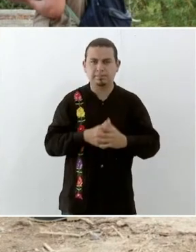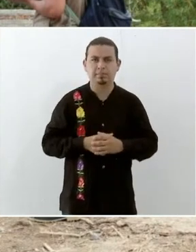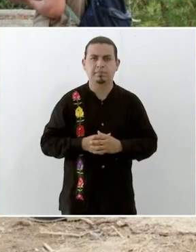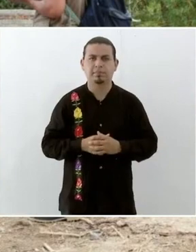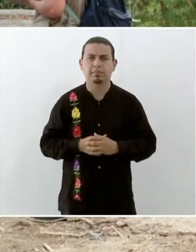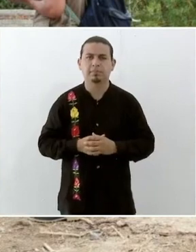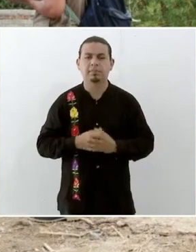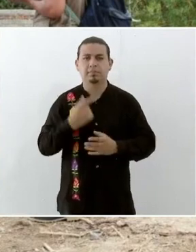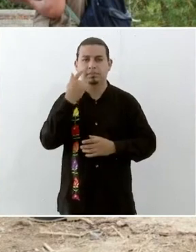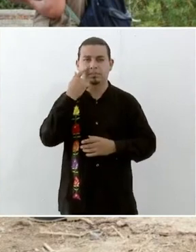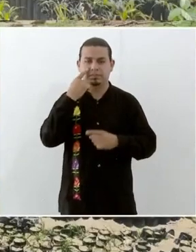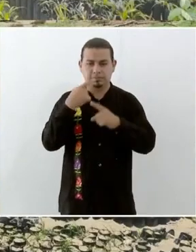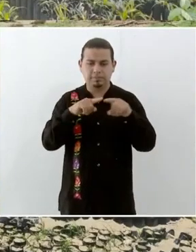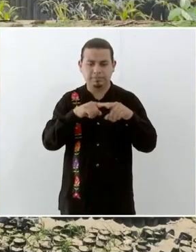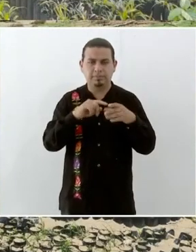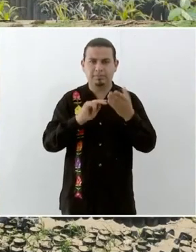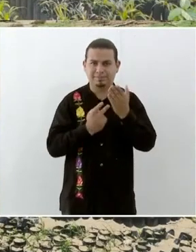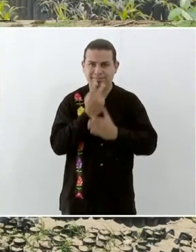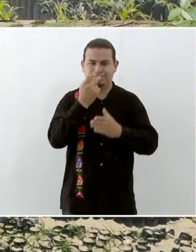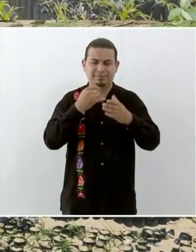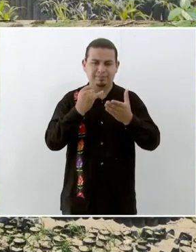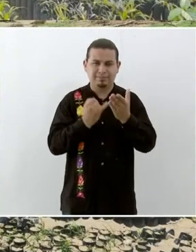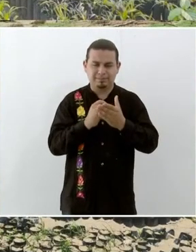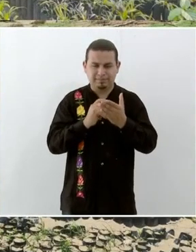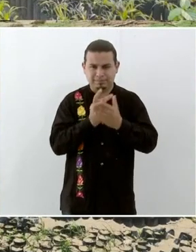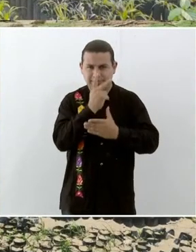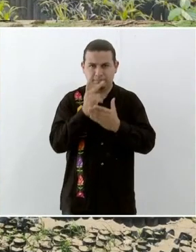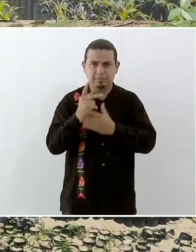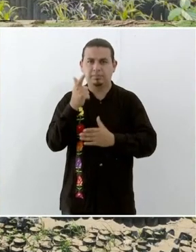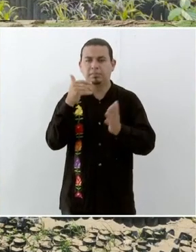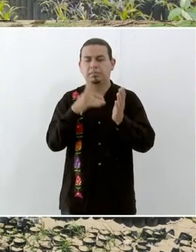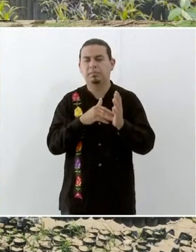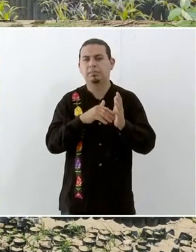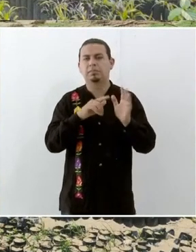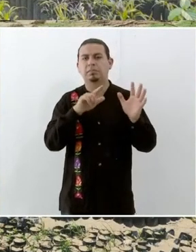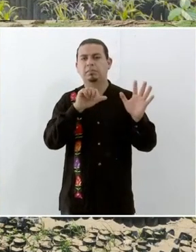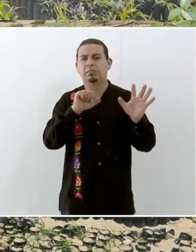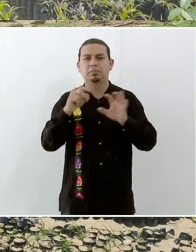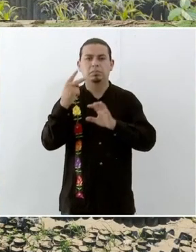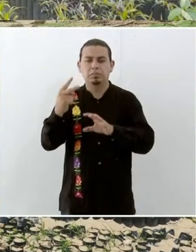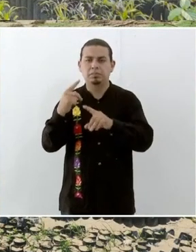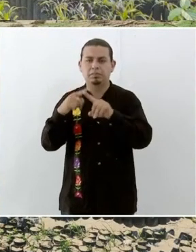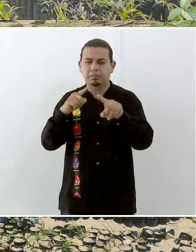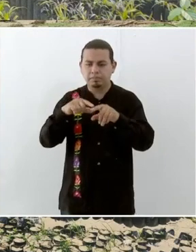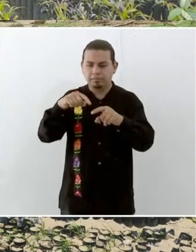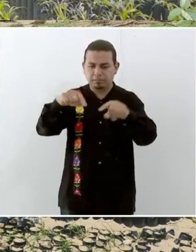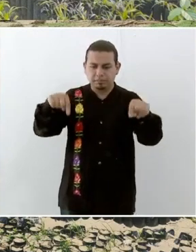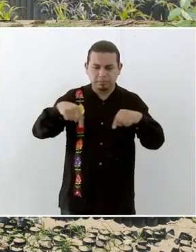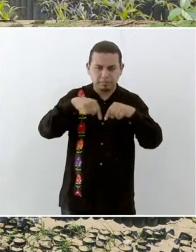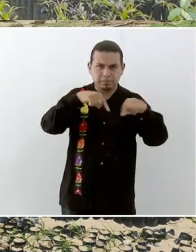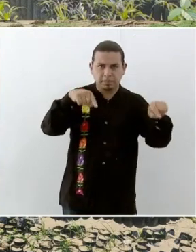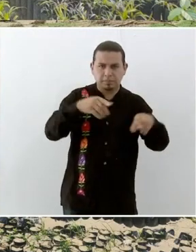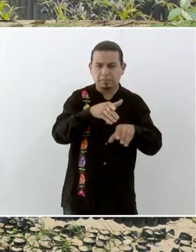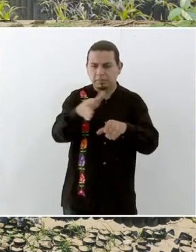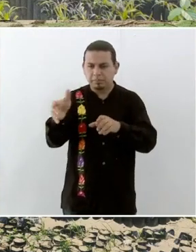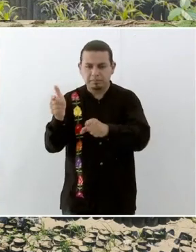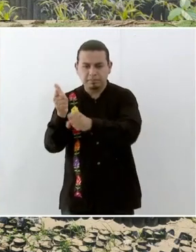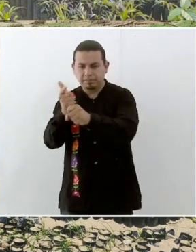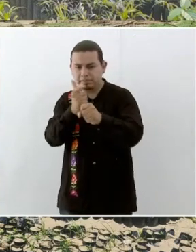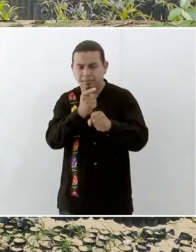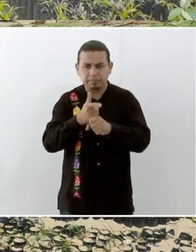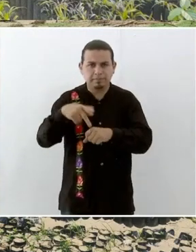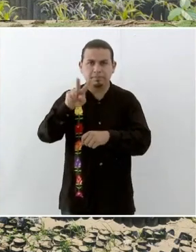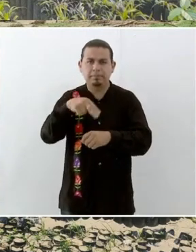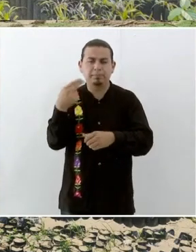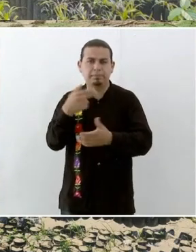el caso de los cultivos, tenemos registrados 7 mil 612 productores y productoras del campo. Para quienes